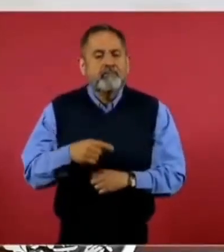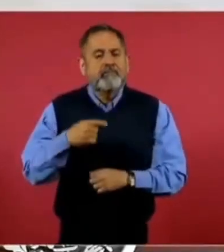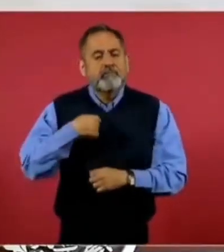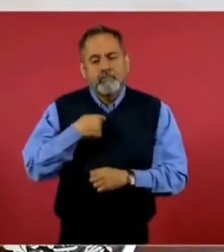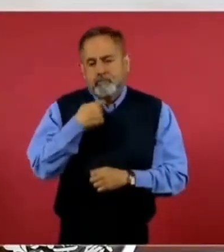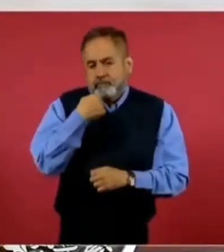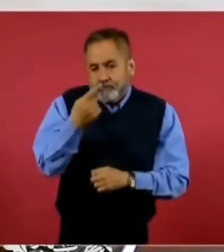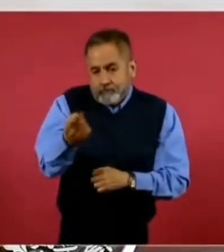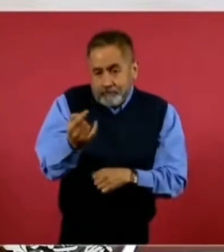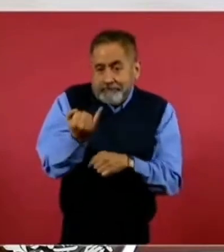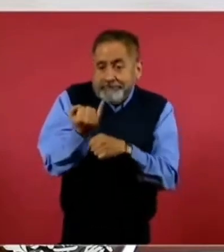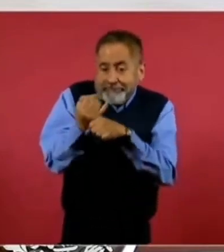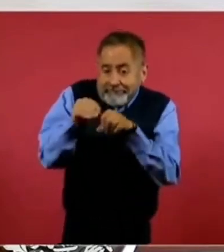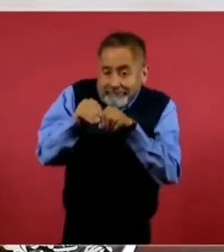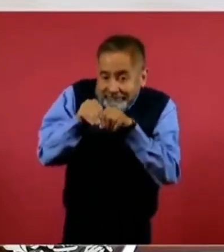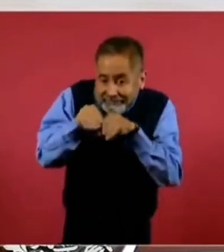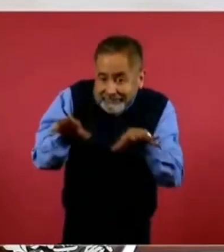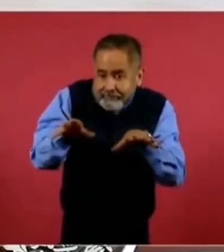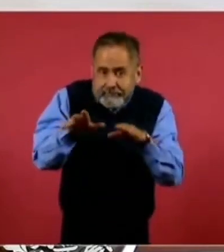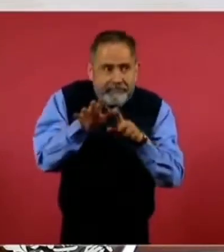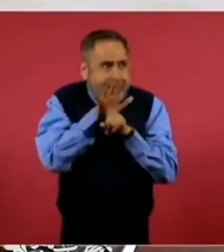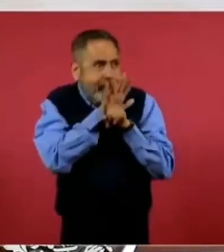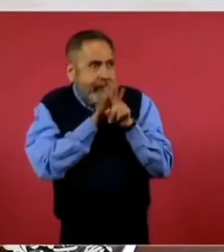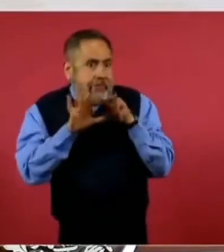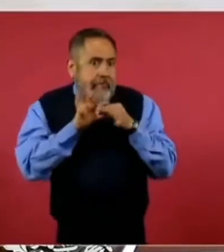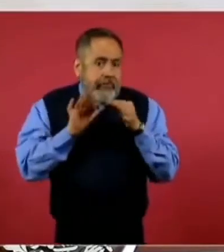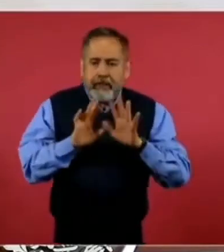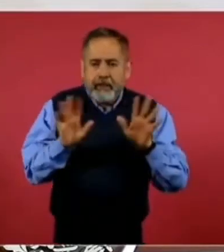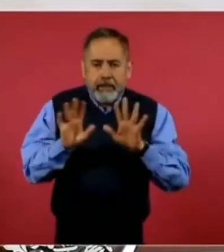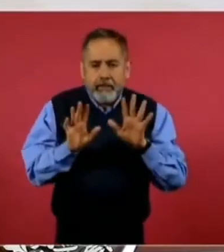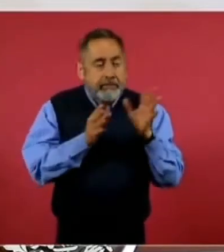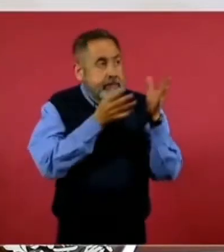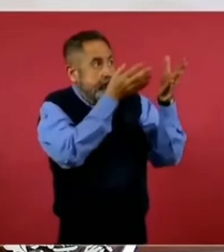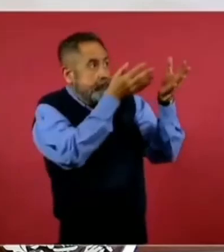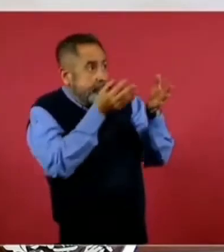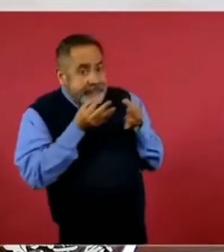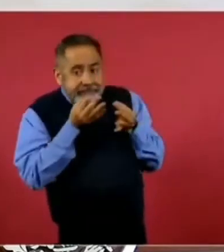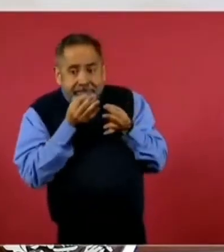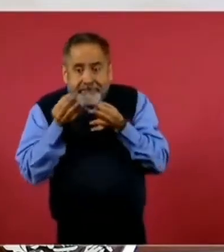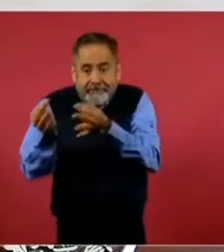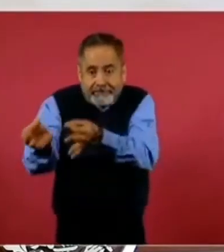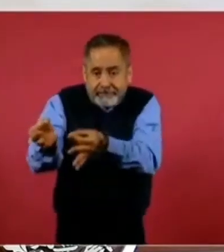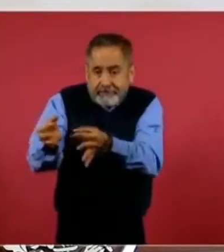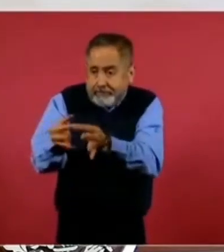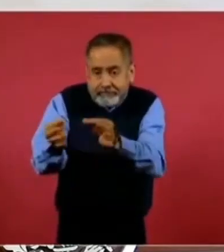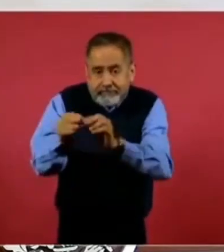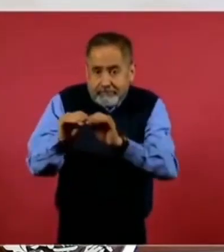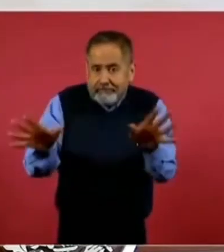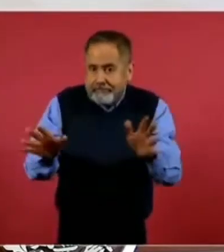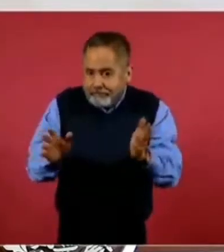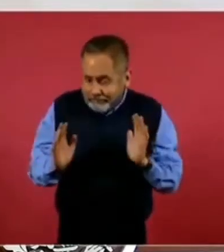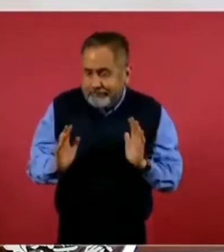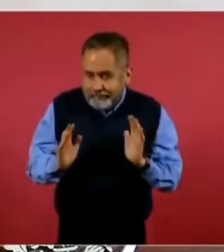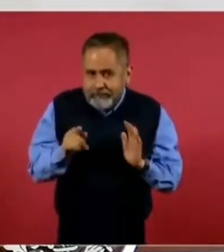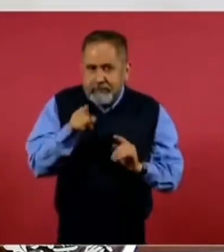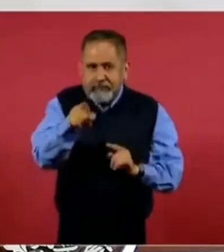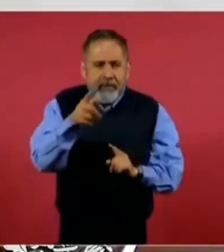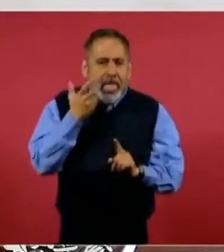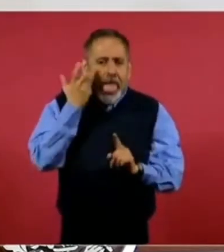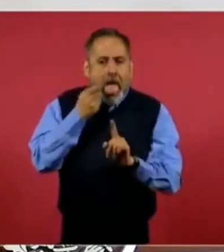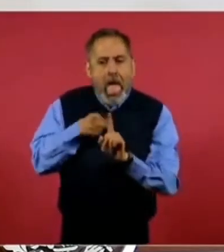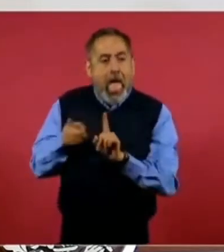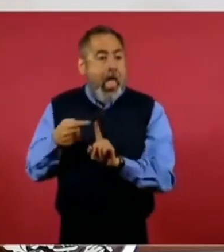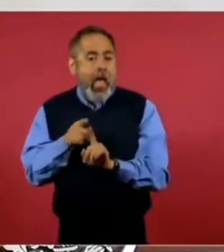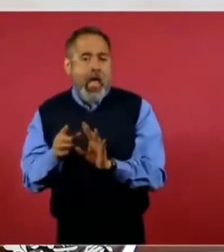informando sin especulación es lo que acabamos de decir. Es, a ver, usted quiere, los